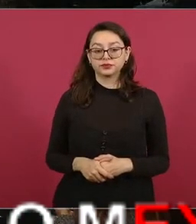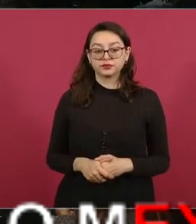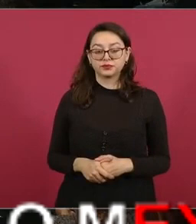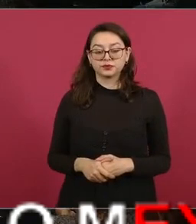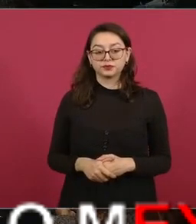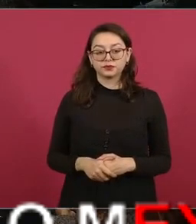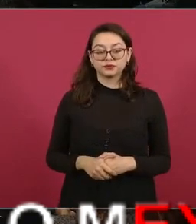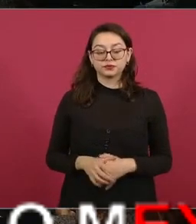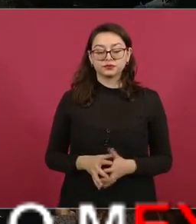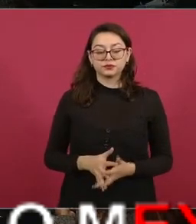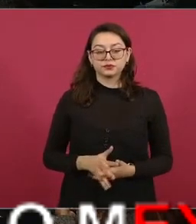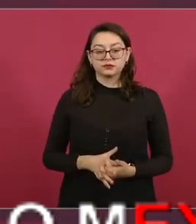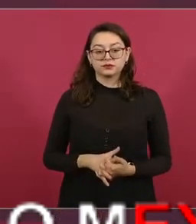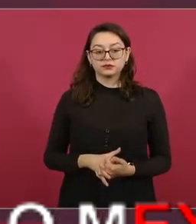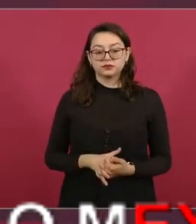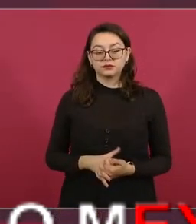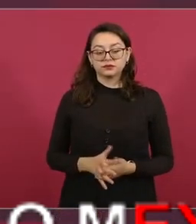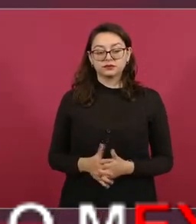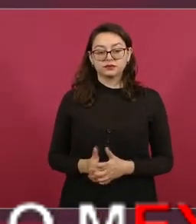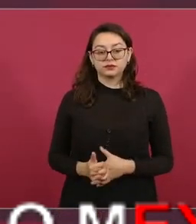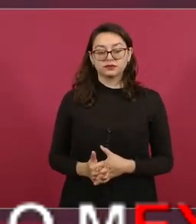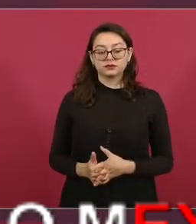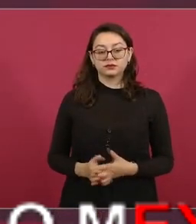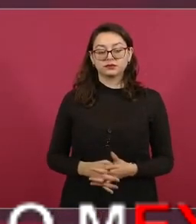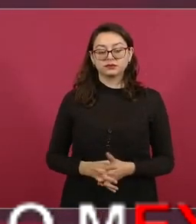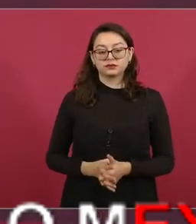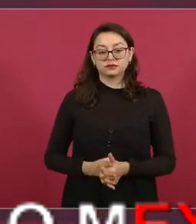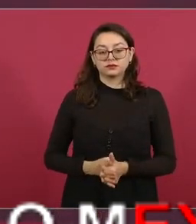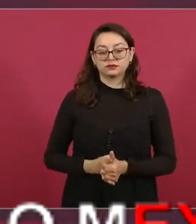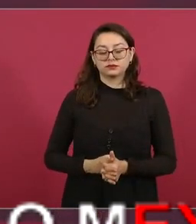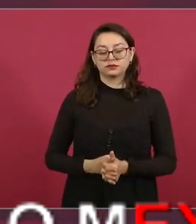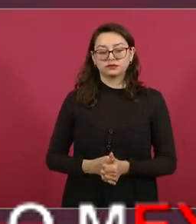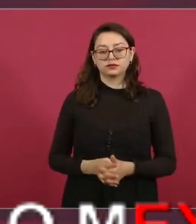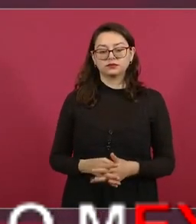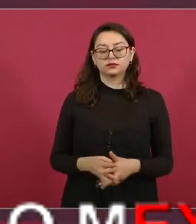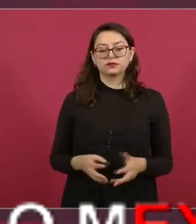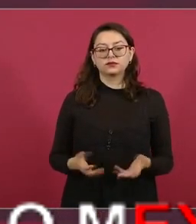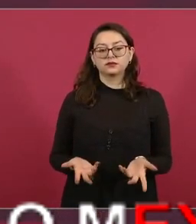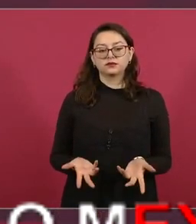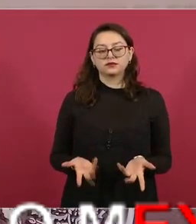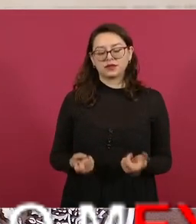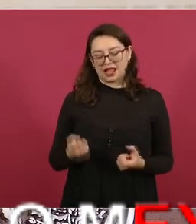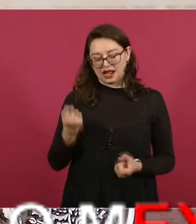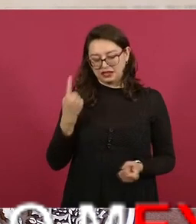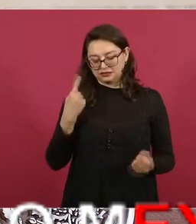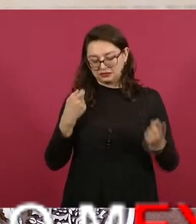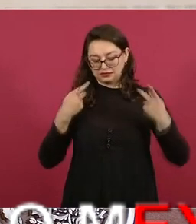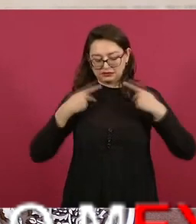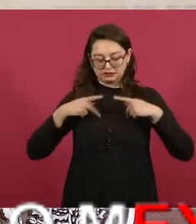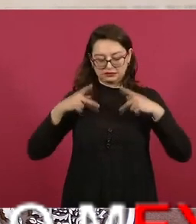hay quienes no se atreven porque piensan que